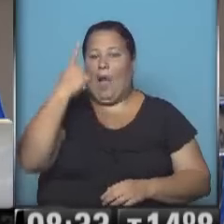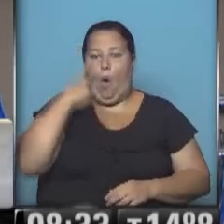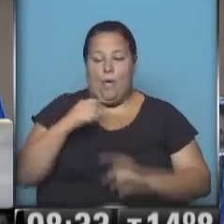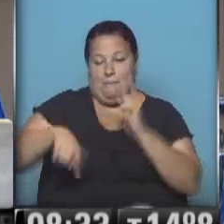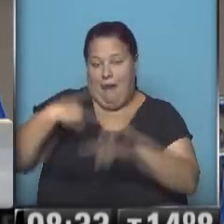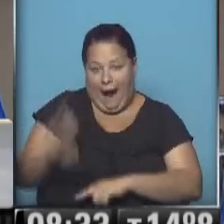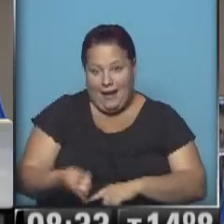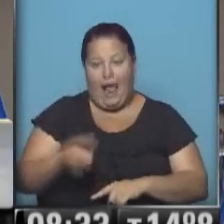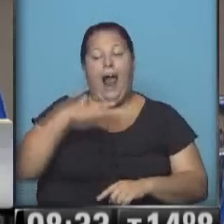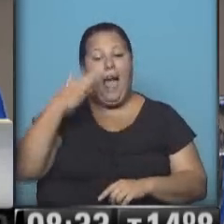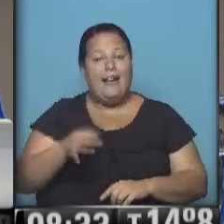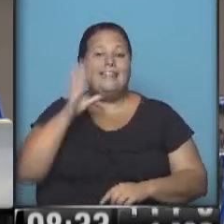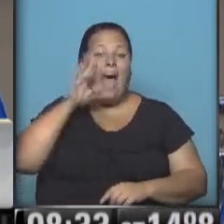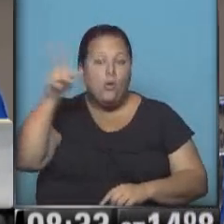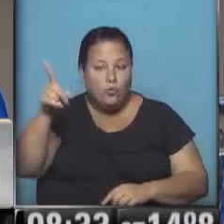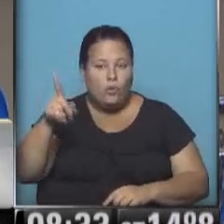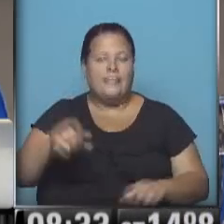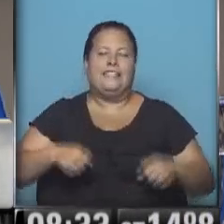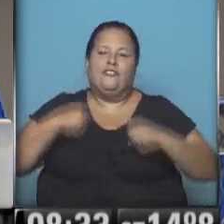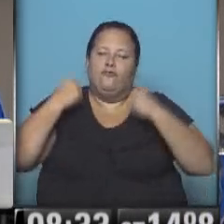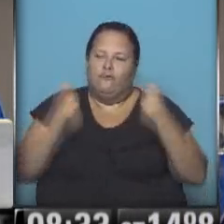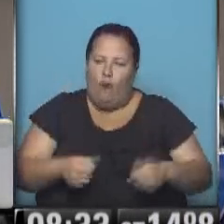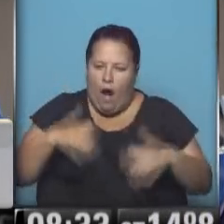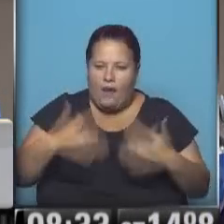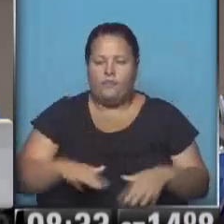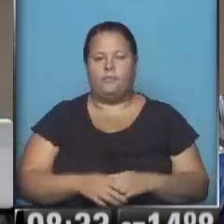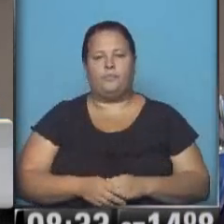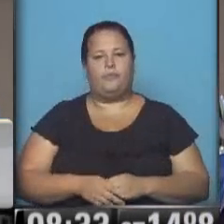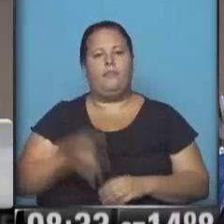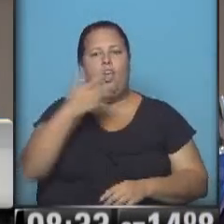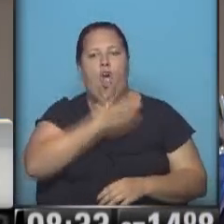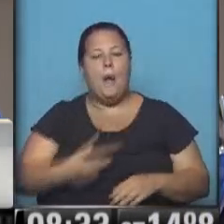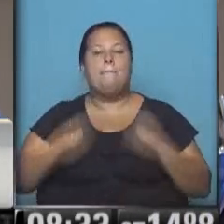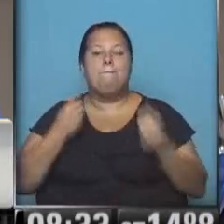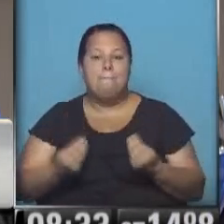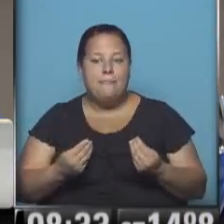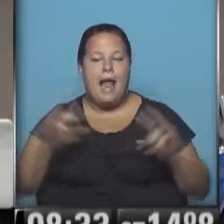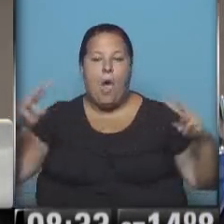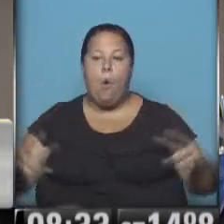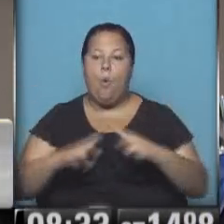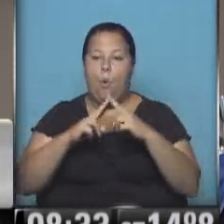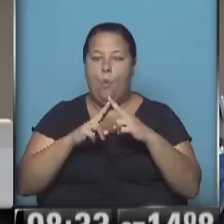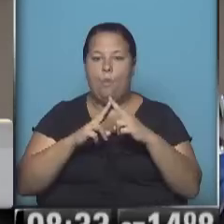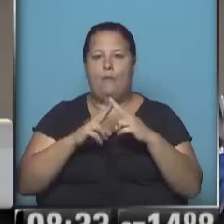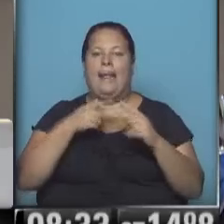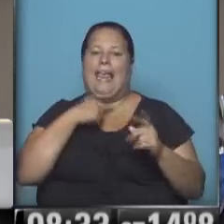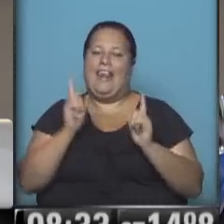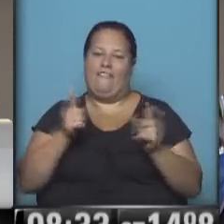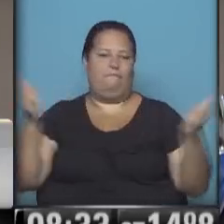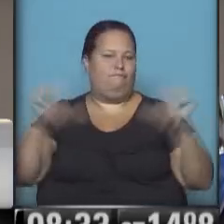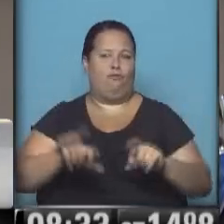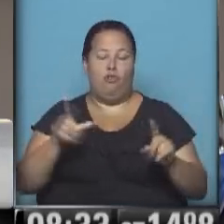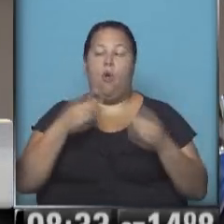horas y la verdad es que Estados Unidos está haciendo esfuerzos denodados, diplomáticos para que la cumbre no se venga abajo,